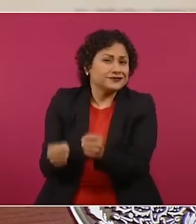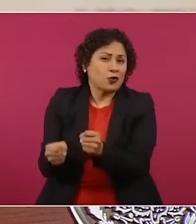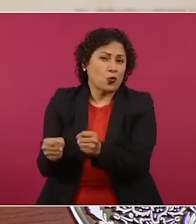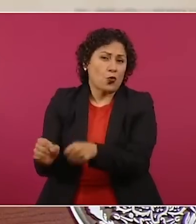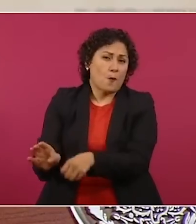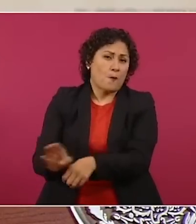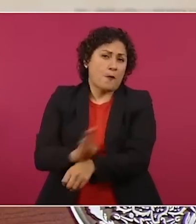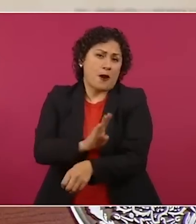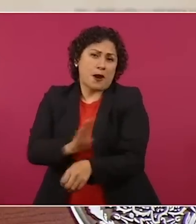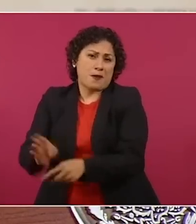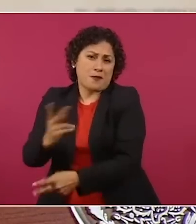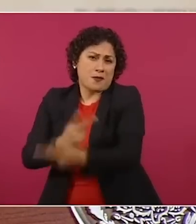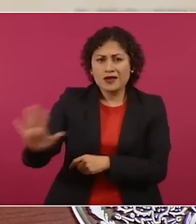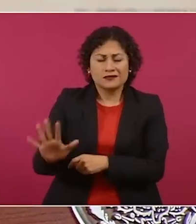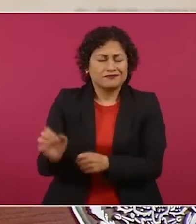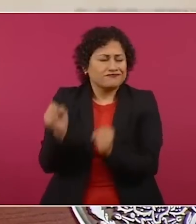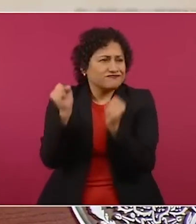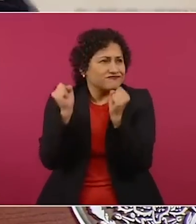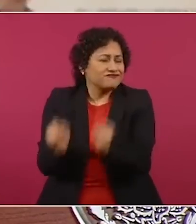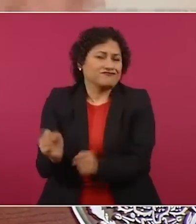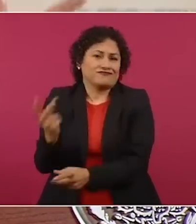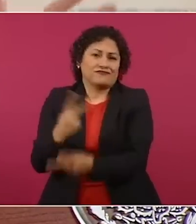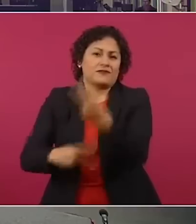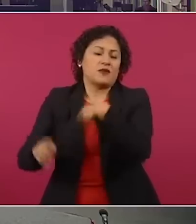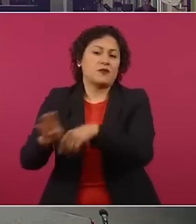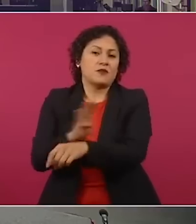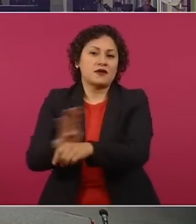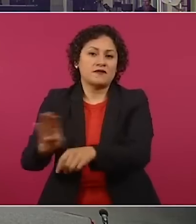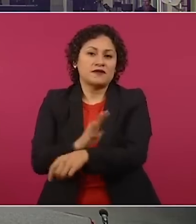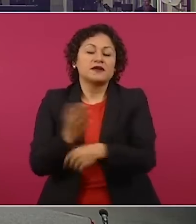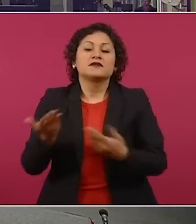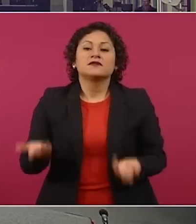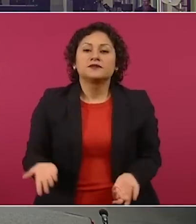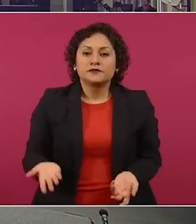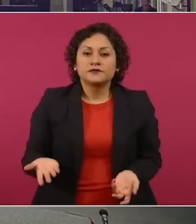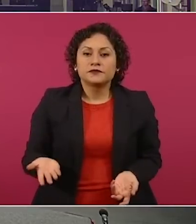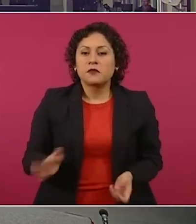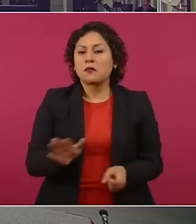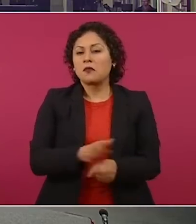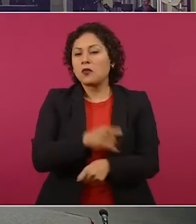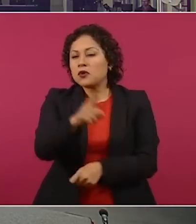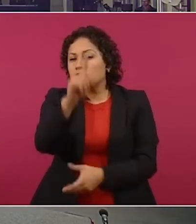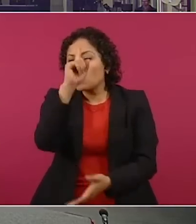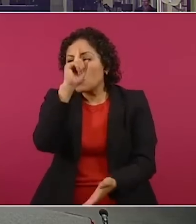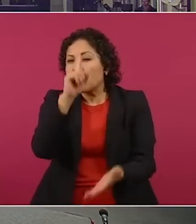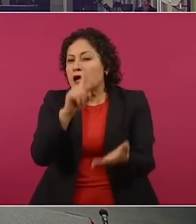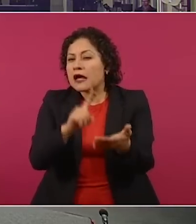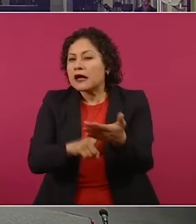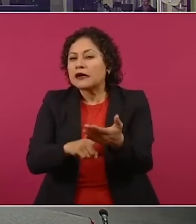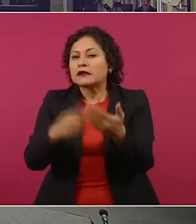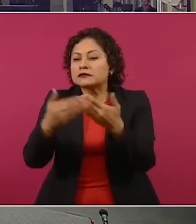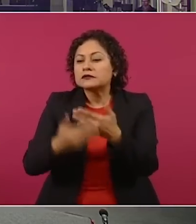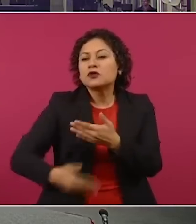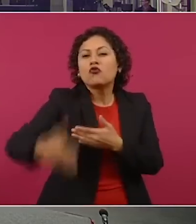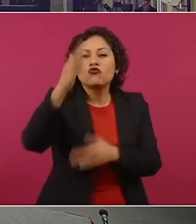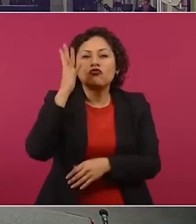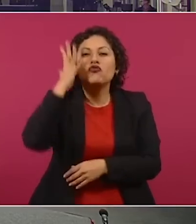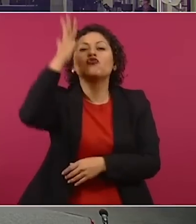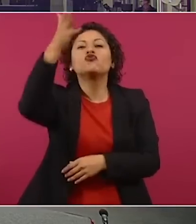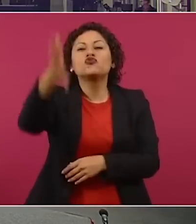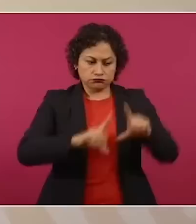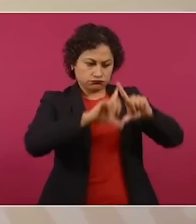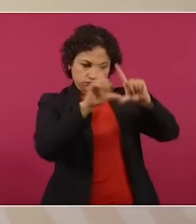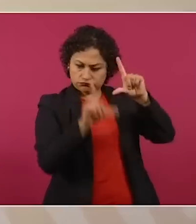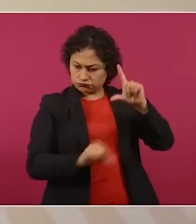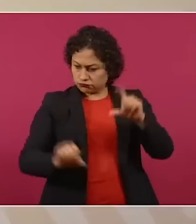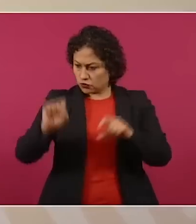del sureste, porque ¿de qué se va a vivir hacia adelante las nuevas generaciones en el